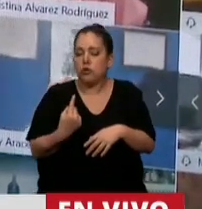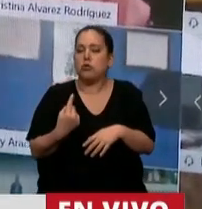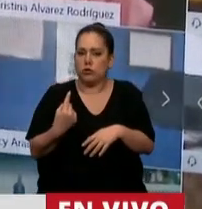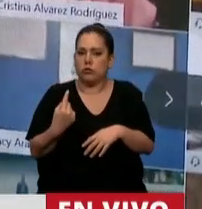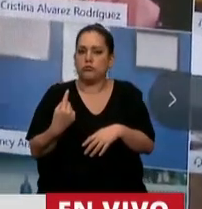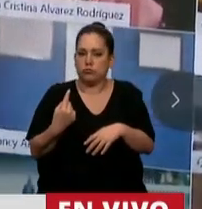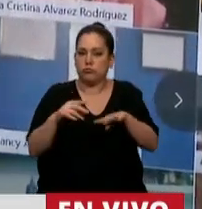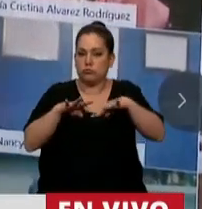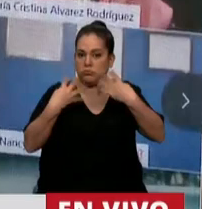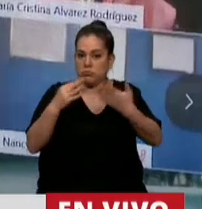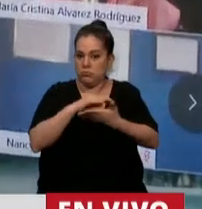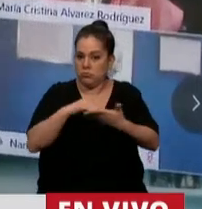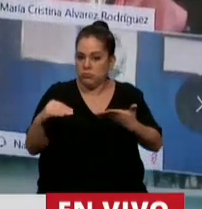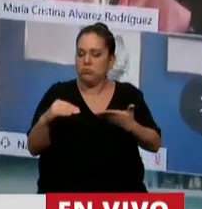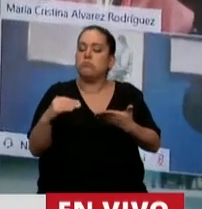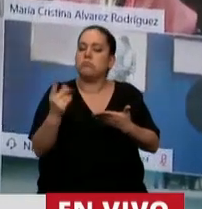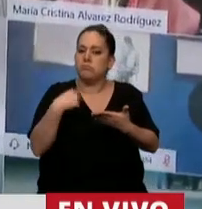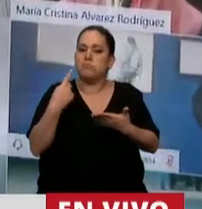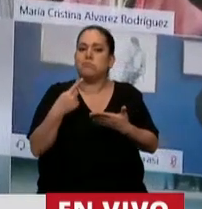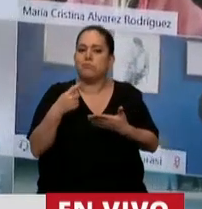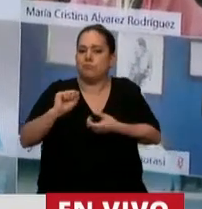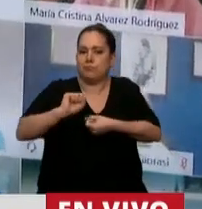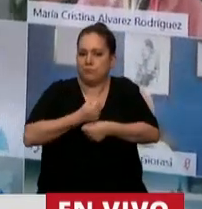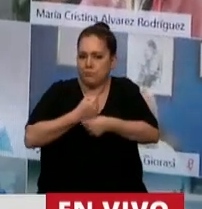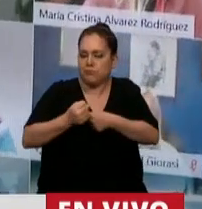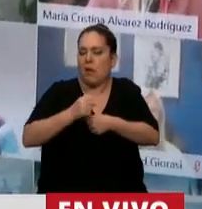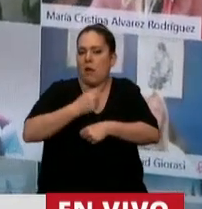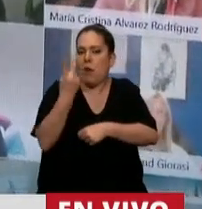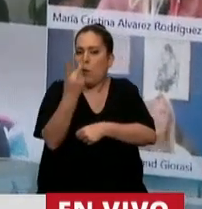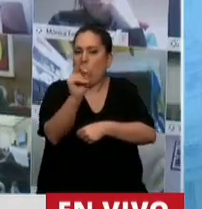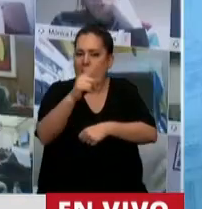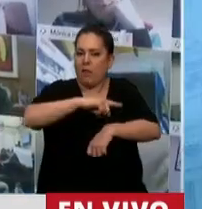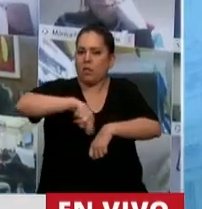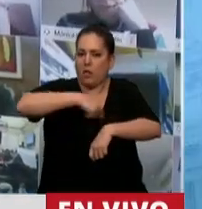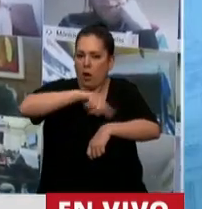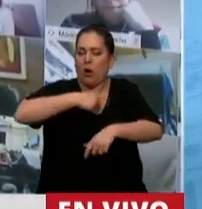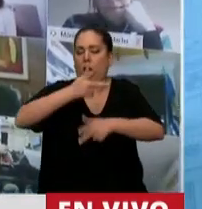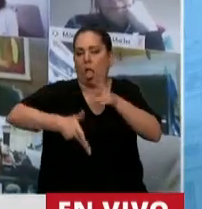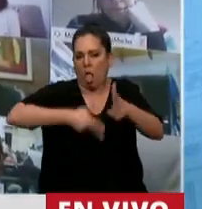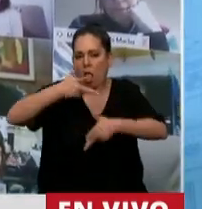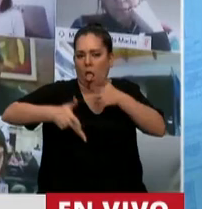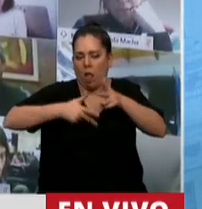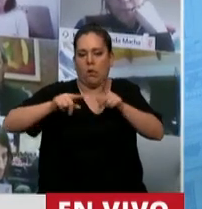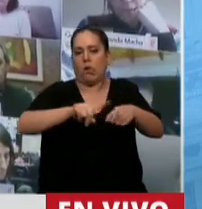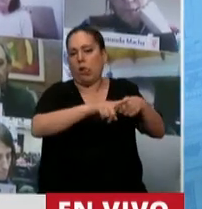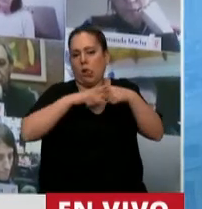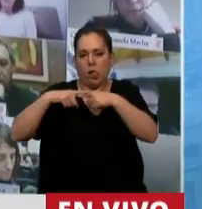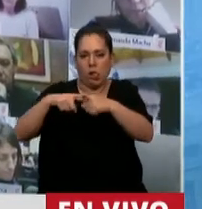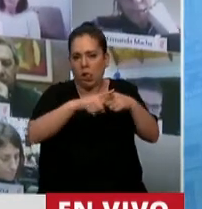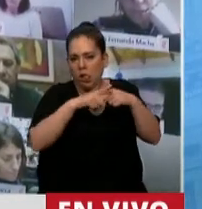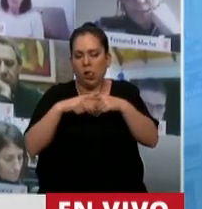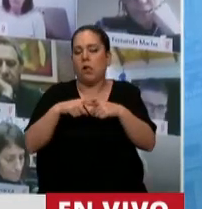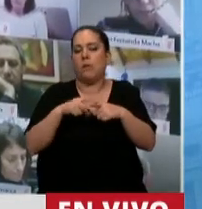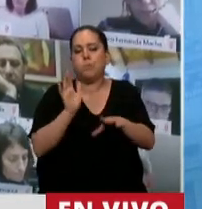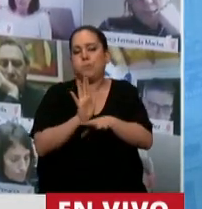tratando de terminar de sancionar después de más de 20 horas de discutir con alguna gente la nada